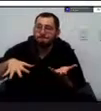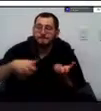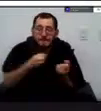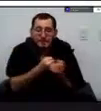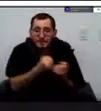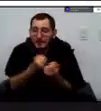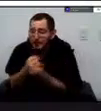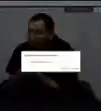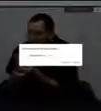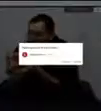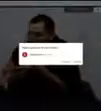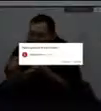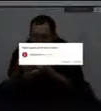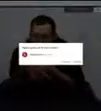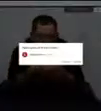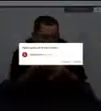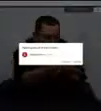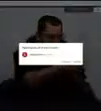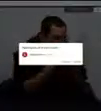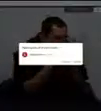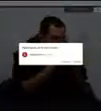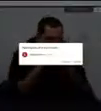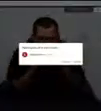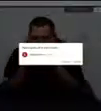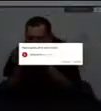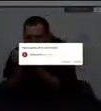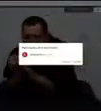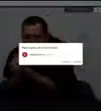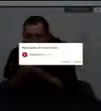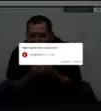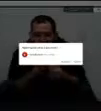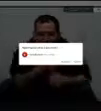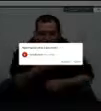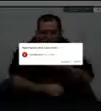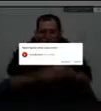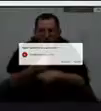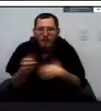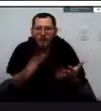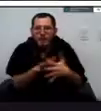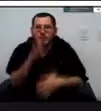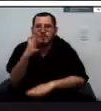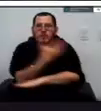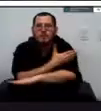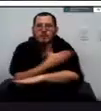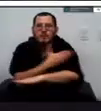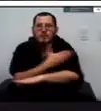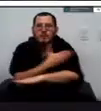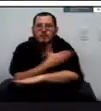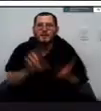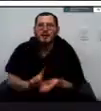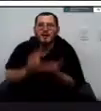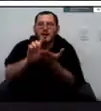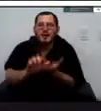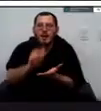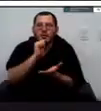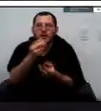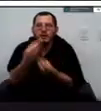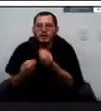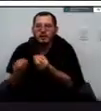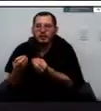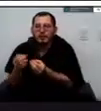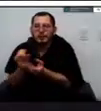cerca de 5 millones de litros de agua que se repartieron en las diferentes veredas del departamento de Casanare